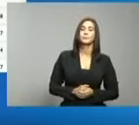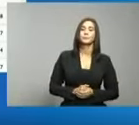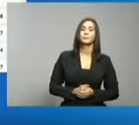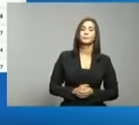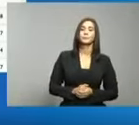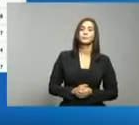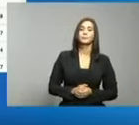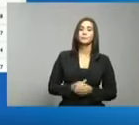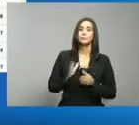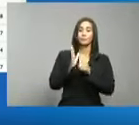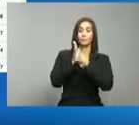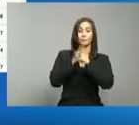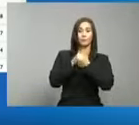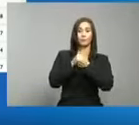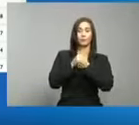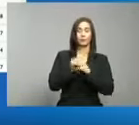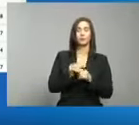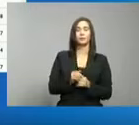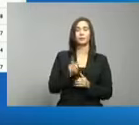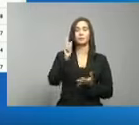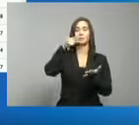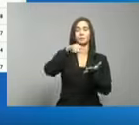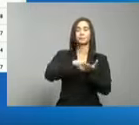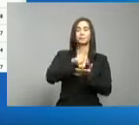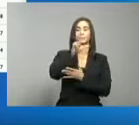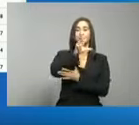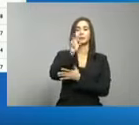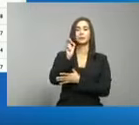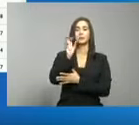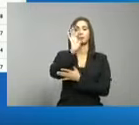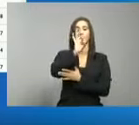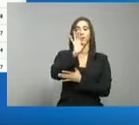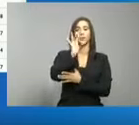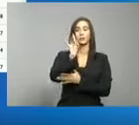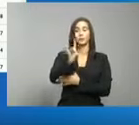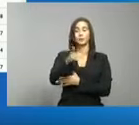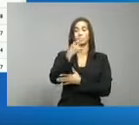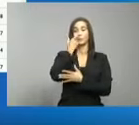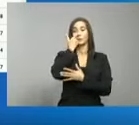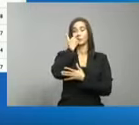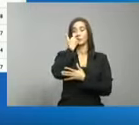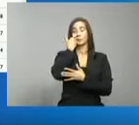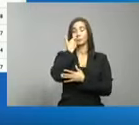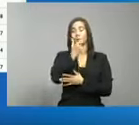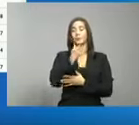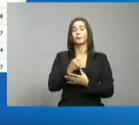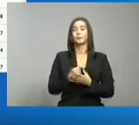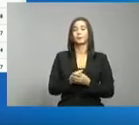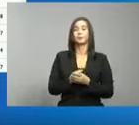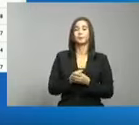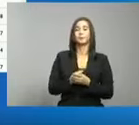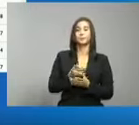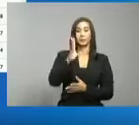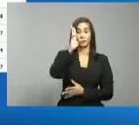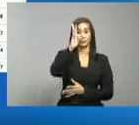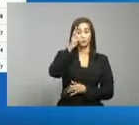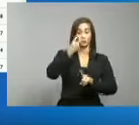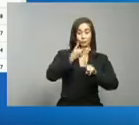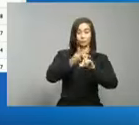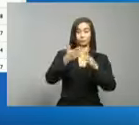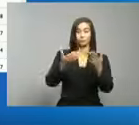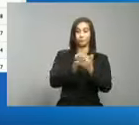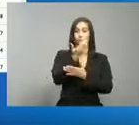Peravia, 1.398 casos de pruebas realizadas, 6 casos